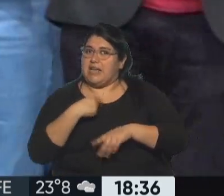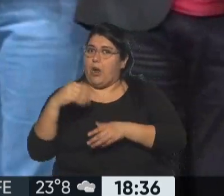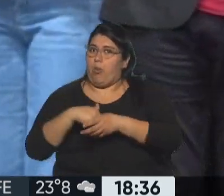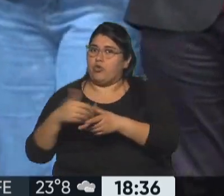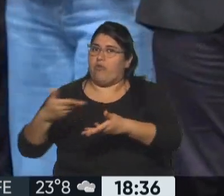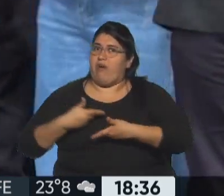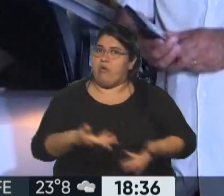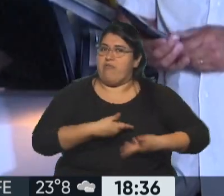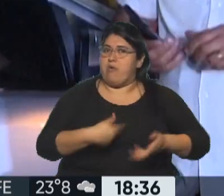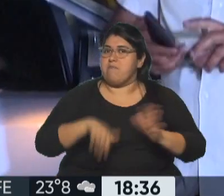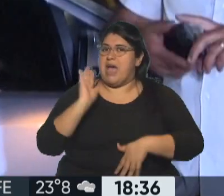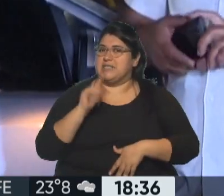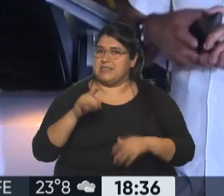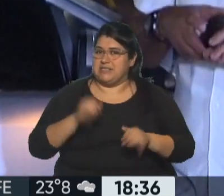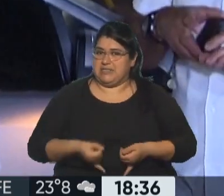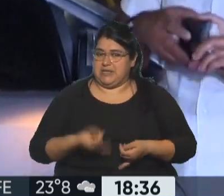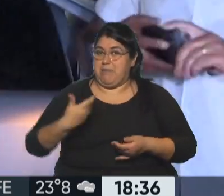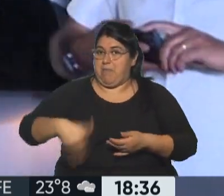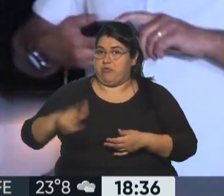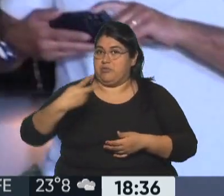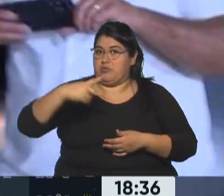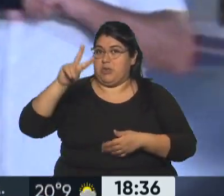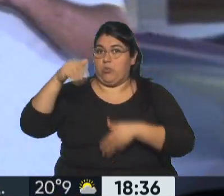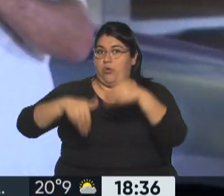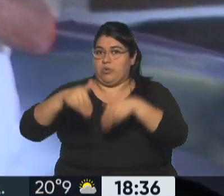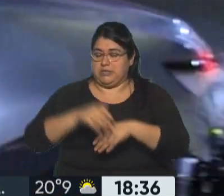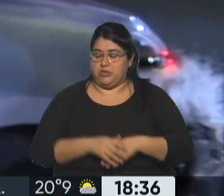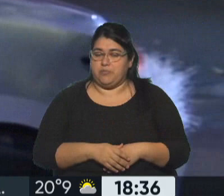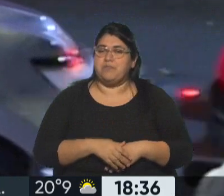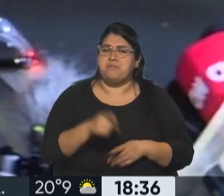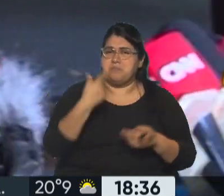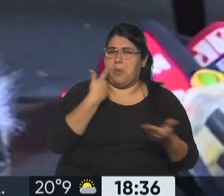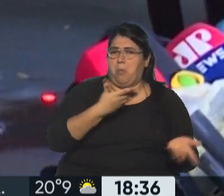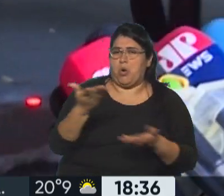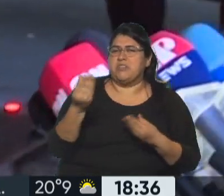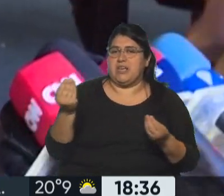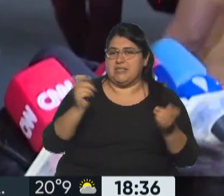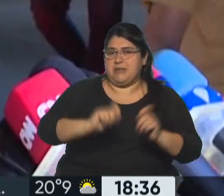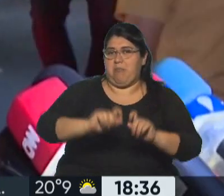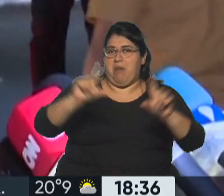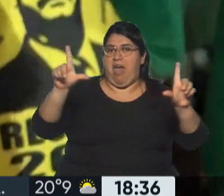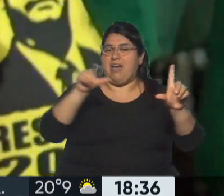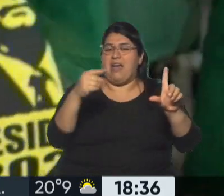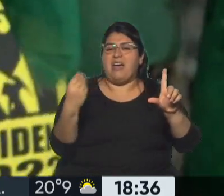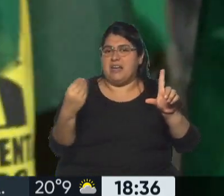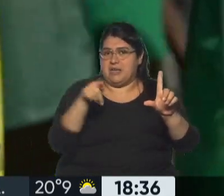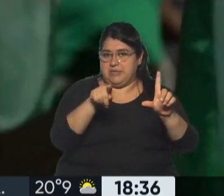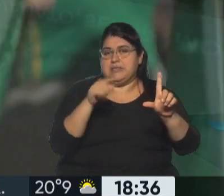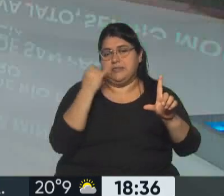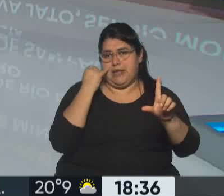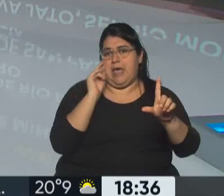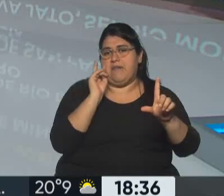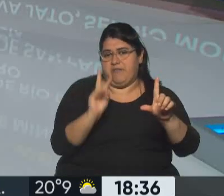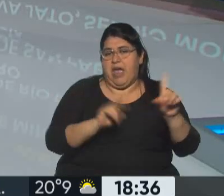lograr la victoria en la segunda vuelta. Si te parece, Feli, compartimos una placa donde podemos ya ver cómo